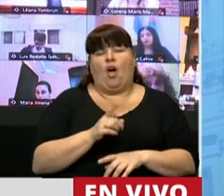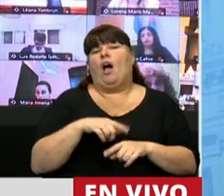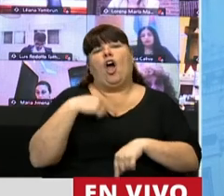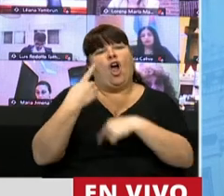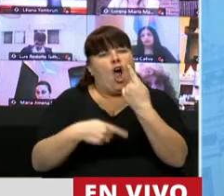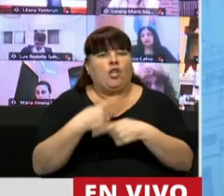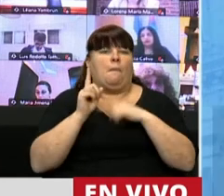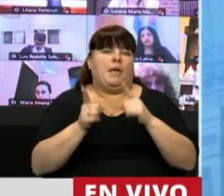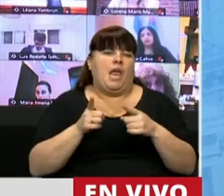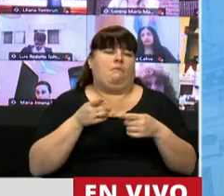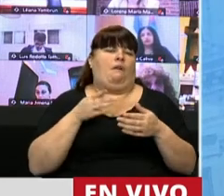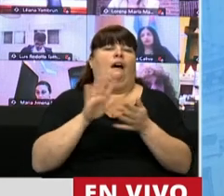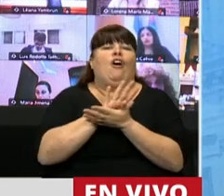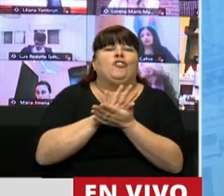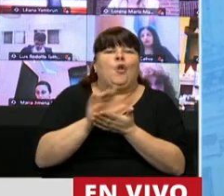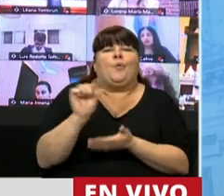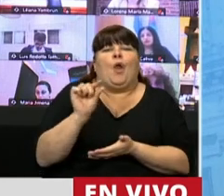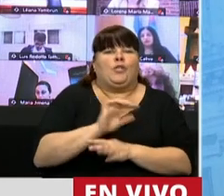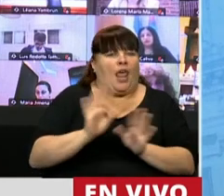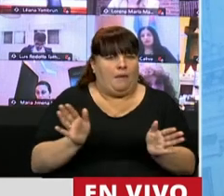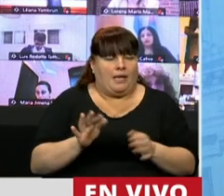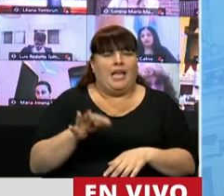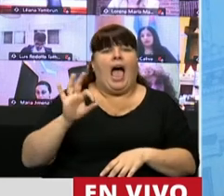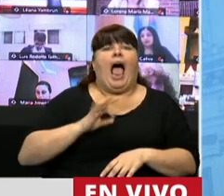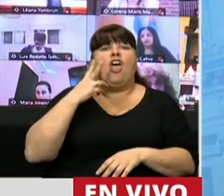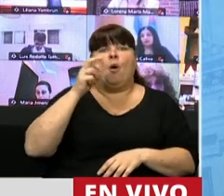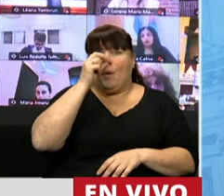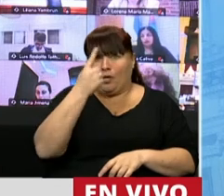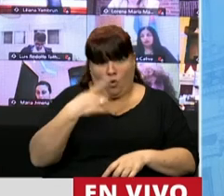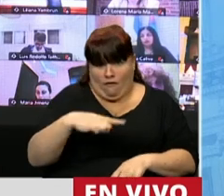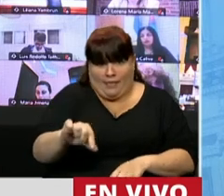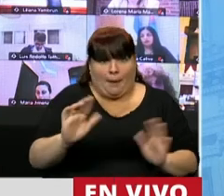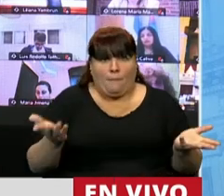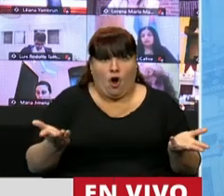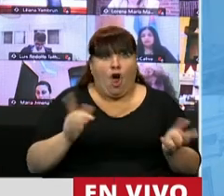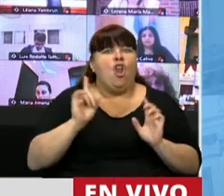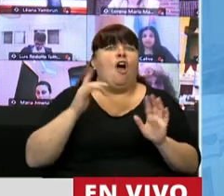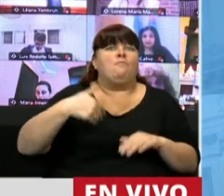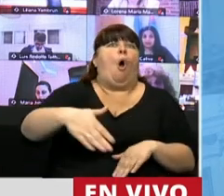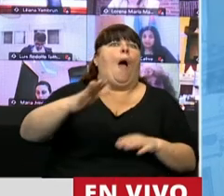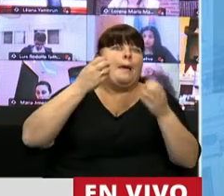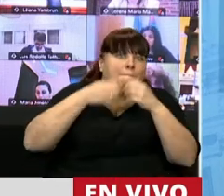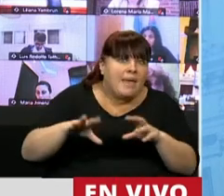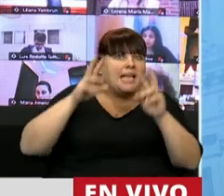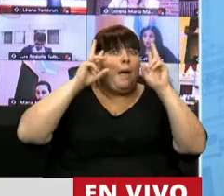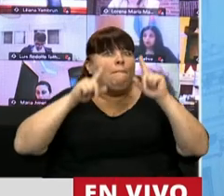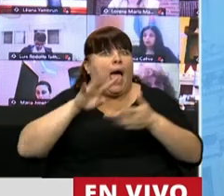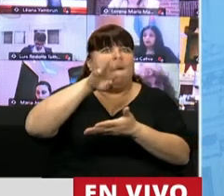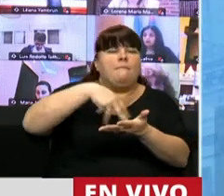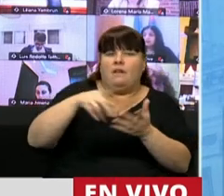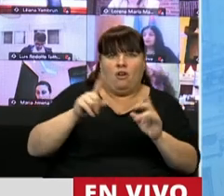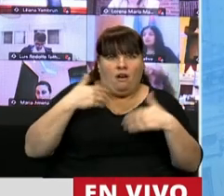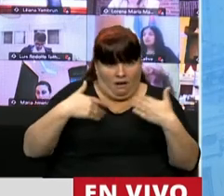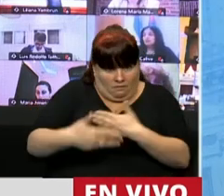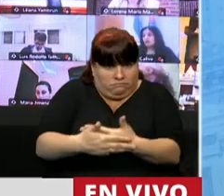seguiremos poniendo parches. El 2021 está acá a la vuelta. No hay que esperar mucho para empezar a planificarlo